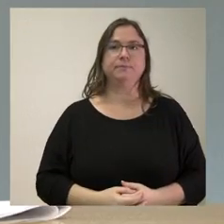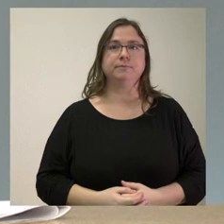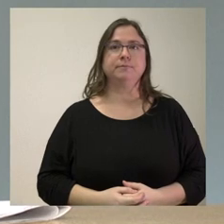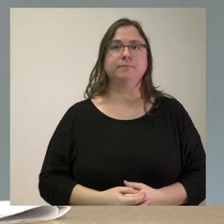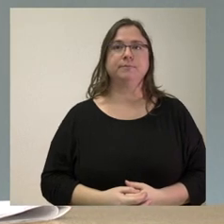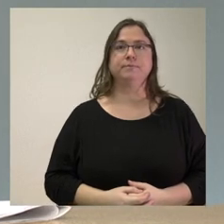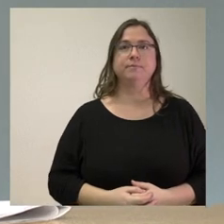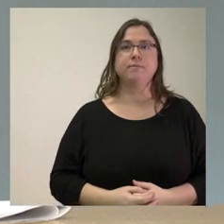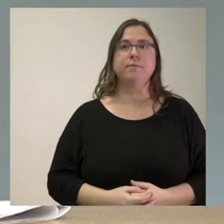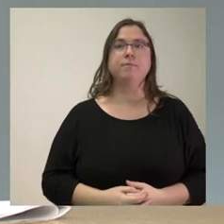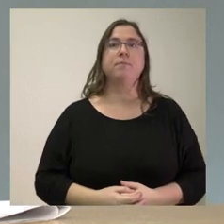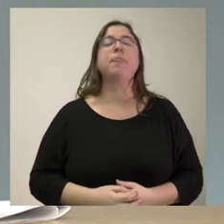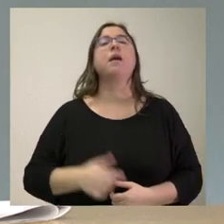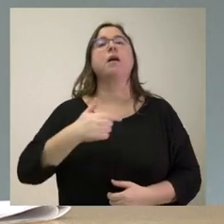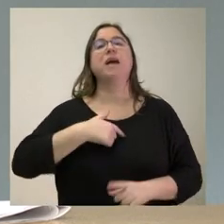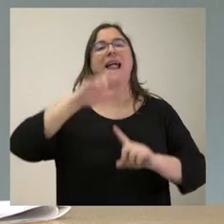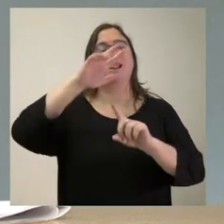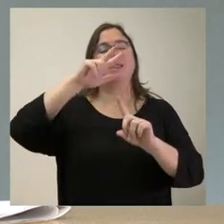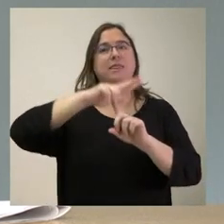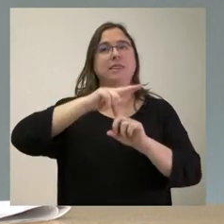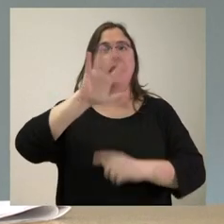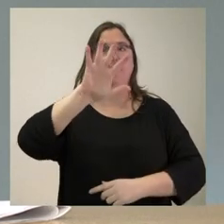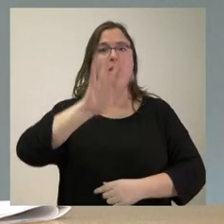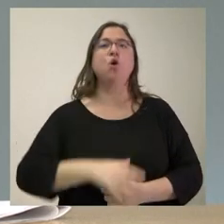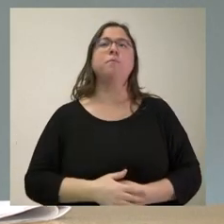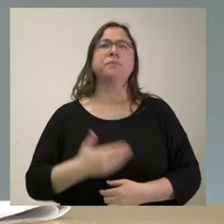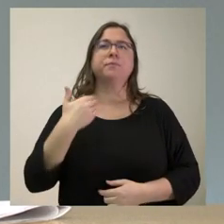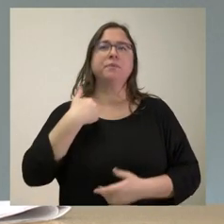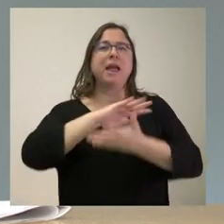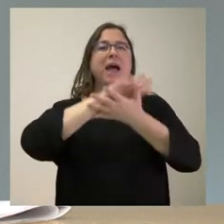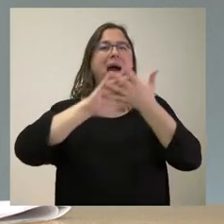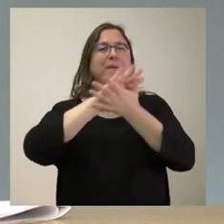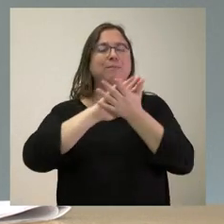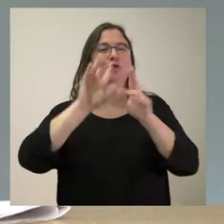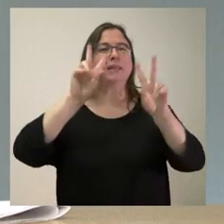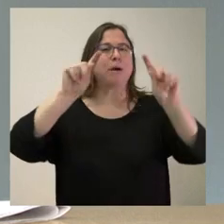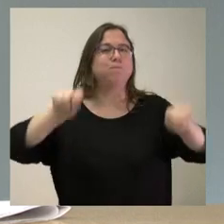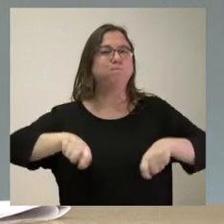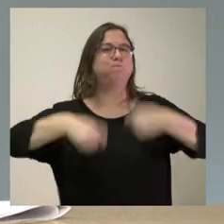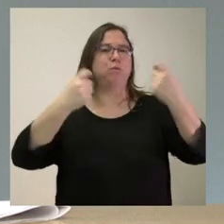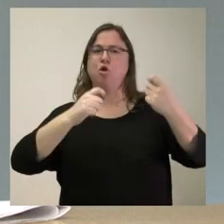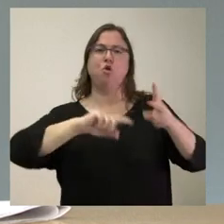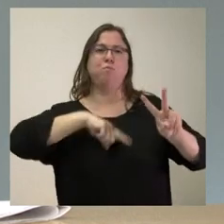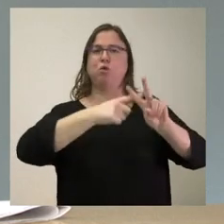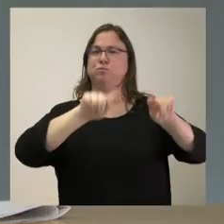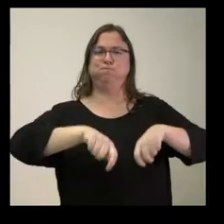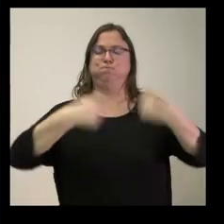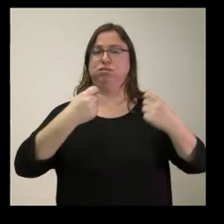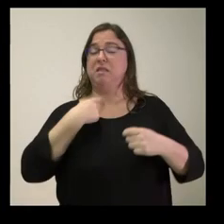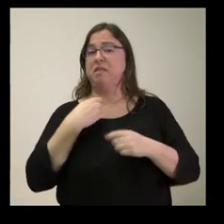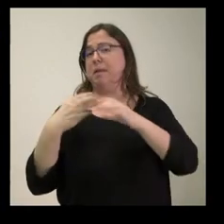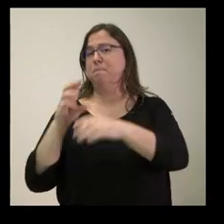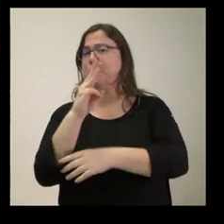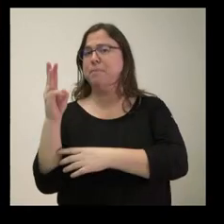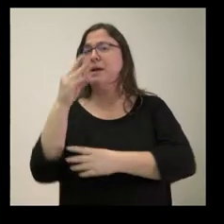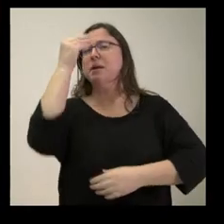Rafael Gómez, Informativos Telecinco. Sí, sí. Se ha hablado de ruptura, al menos en la parte popular del gobierno con Vox. ¿Creen o ya ven posible